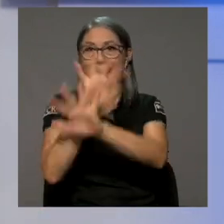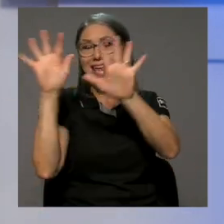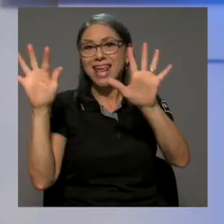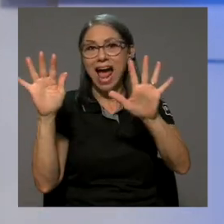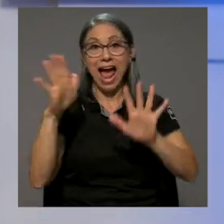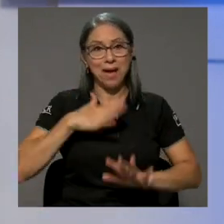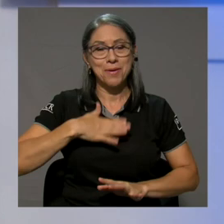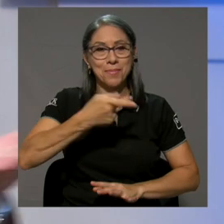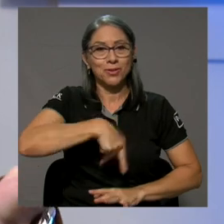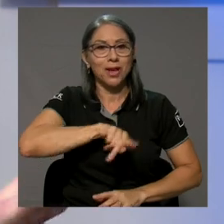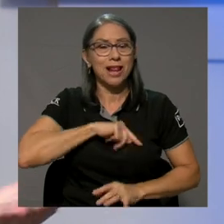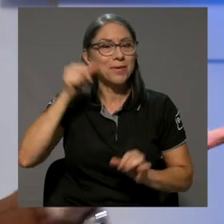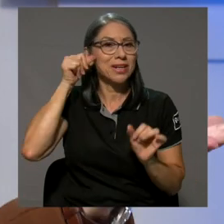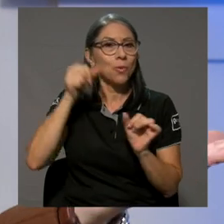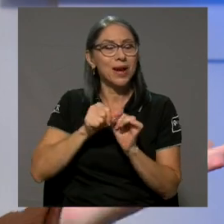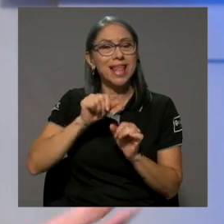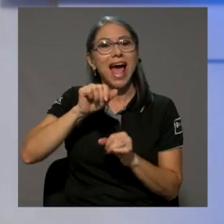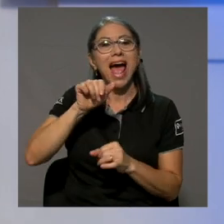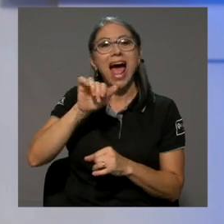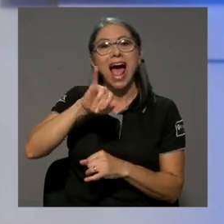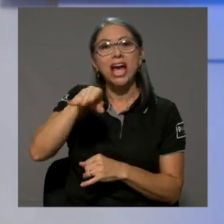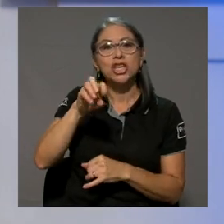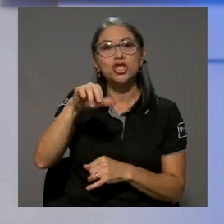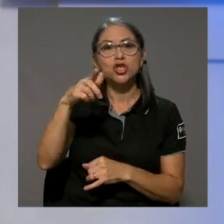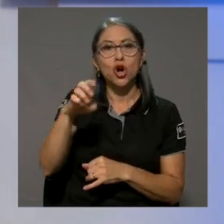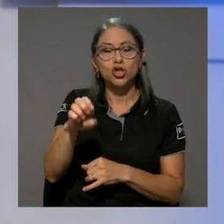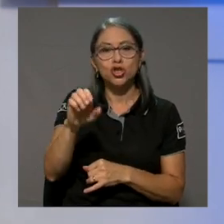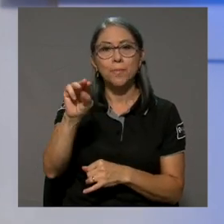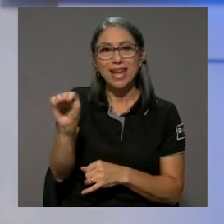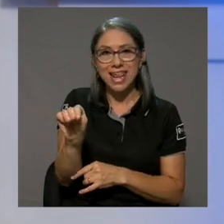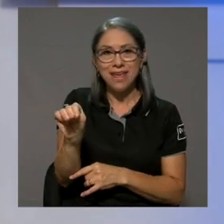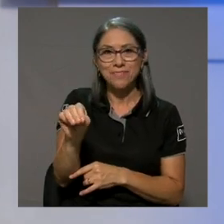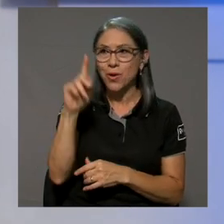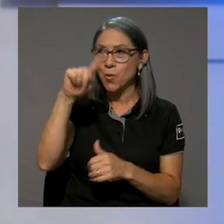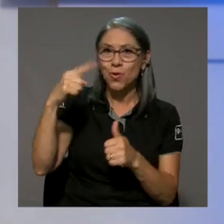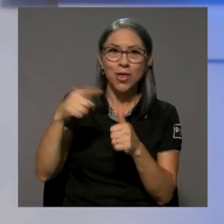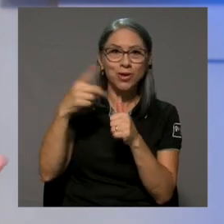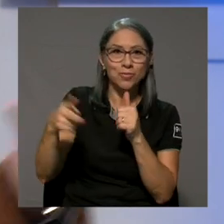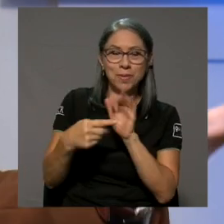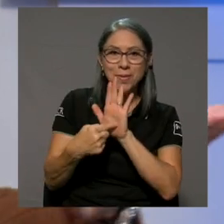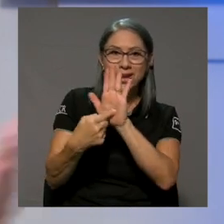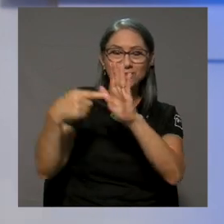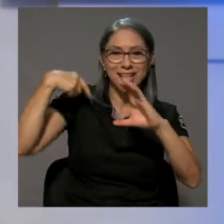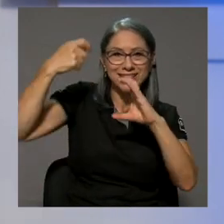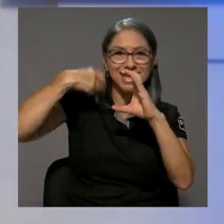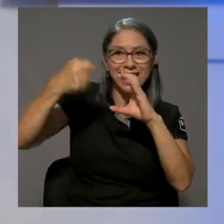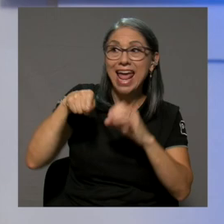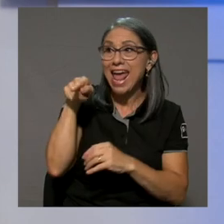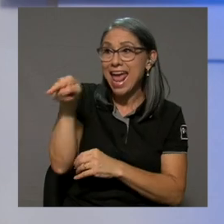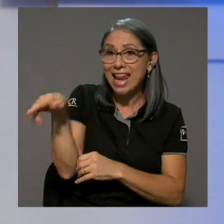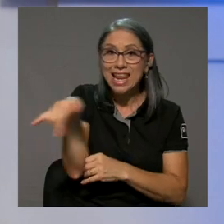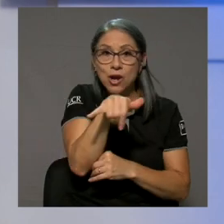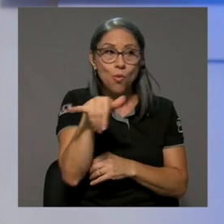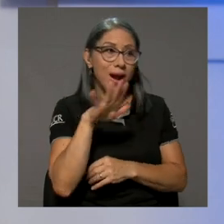personal me recuerda mucho a Georges Mélié, uno de los pioneros del cine. Mélié, al igual que tus personajes, era un